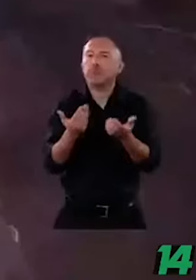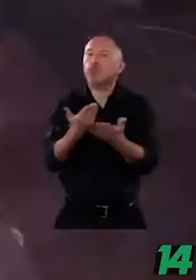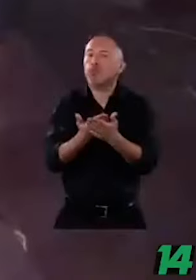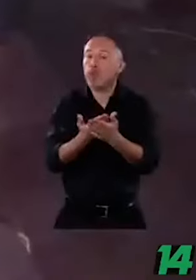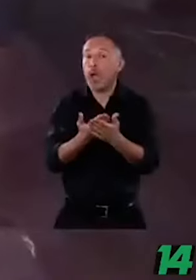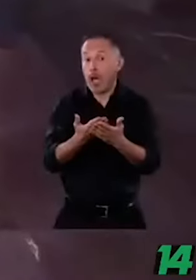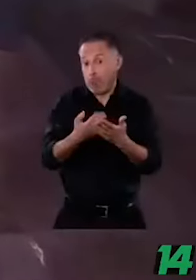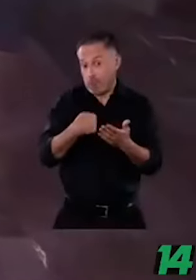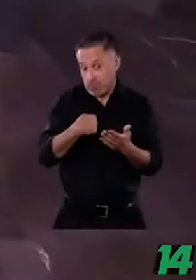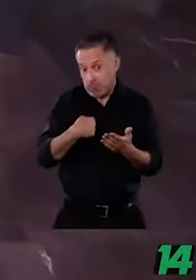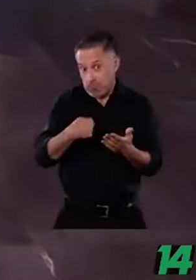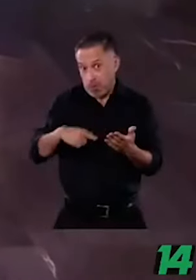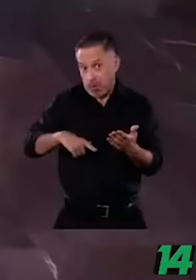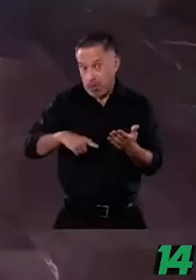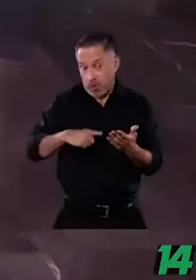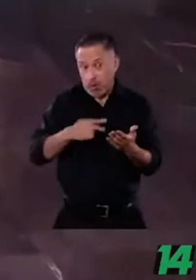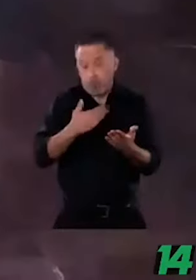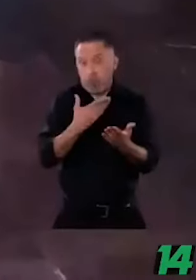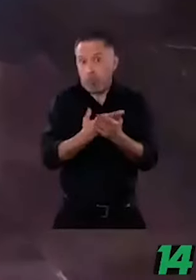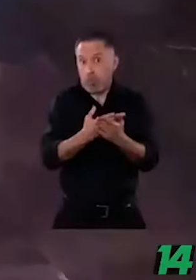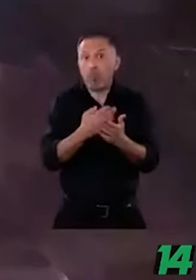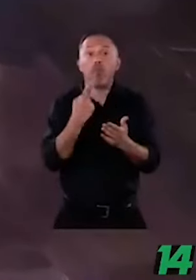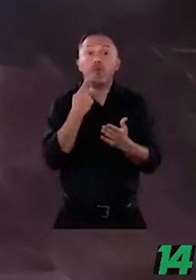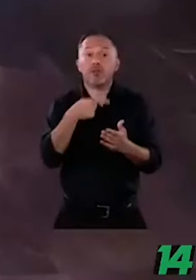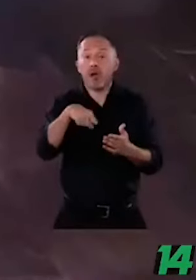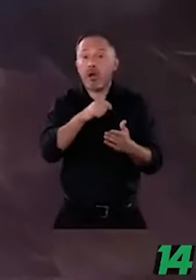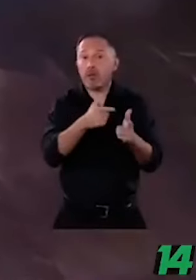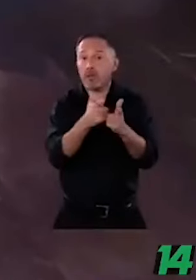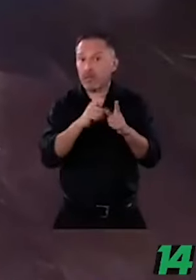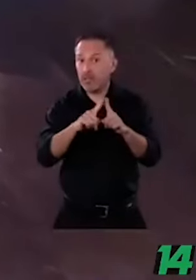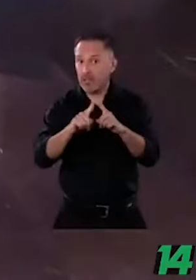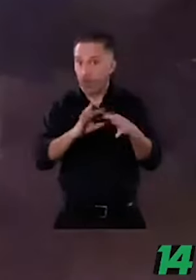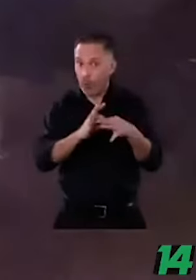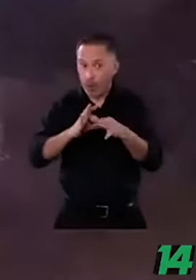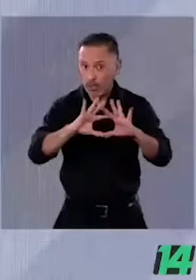Vamos a las réplicas, mismo orden, mismo tiempo. Comenzamos, Jorge Maínez.